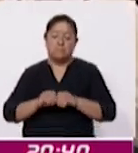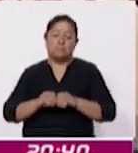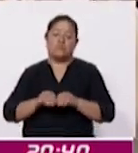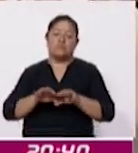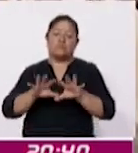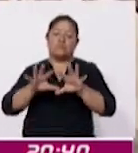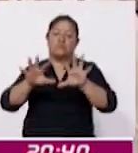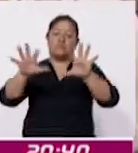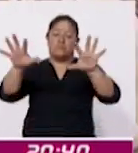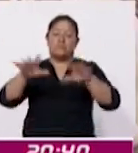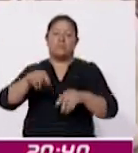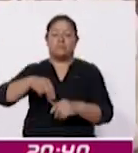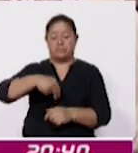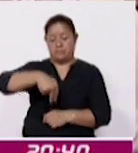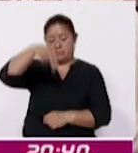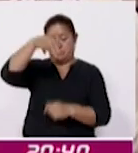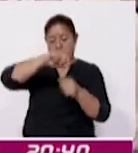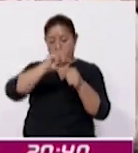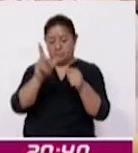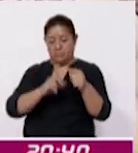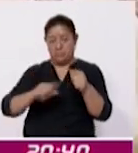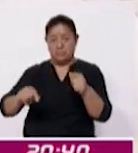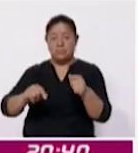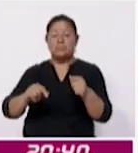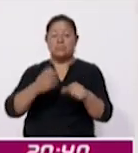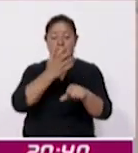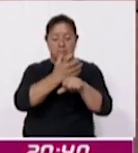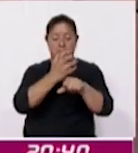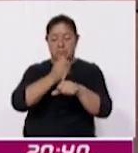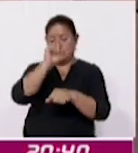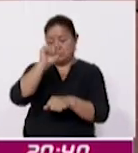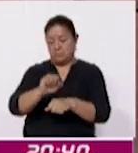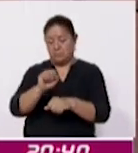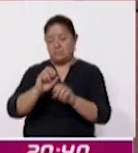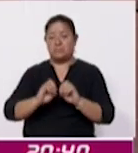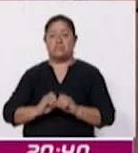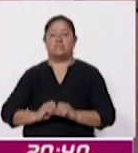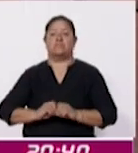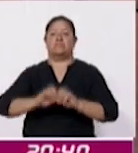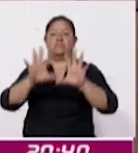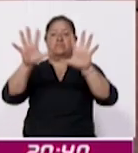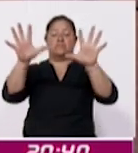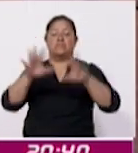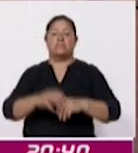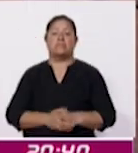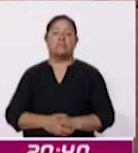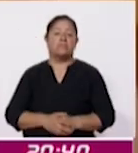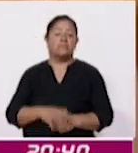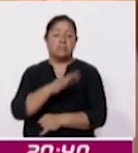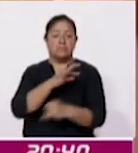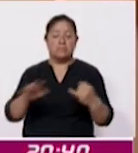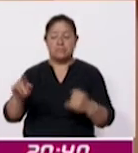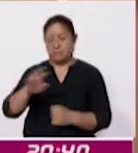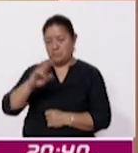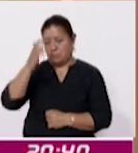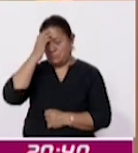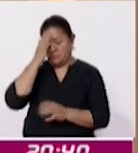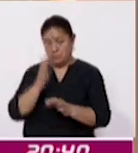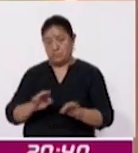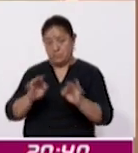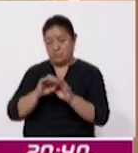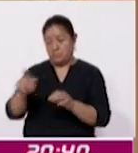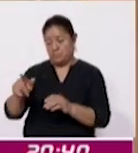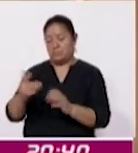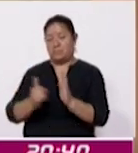México y hasta lo que ahora es el sur de Estados Unidos finalmente reconoció la importancia de estos inmuebles que contienen una